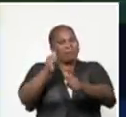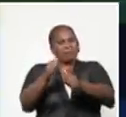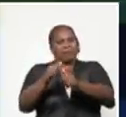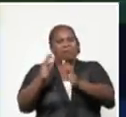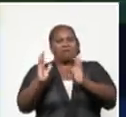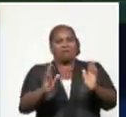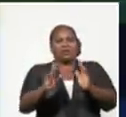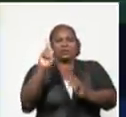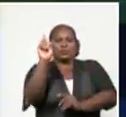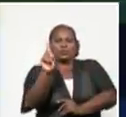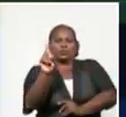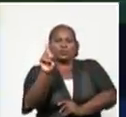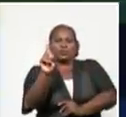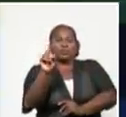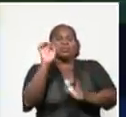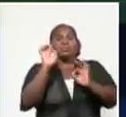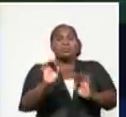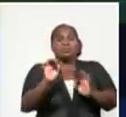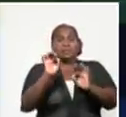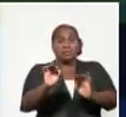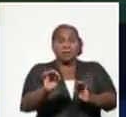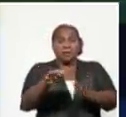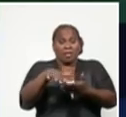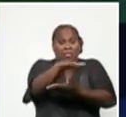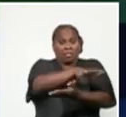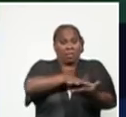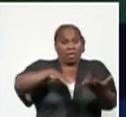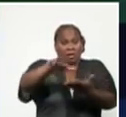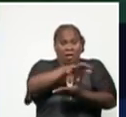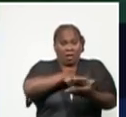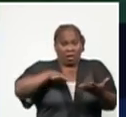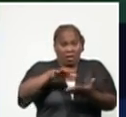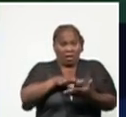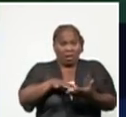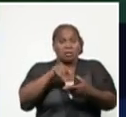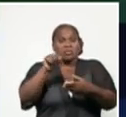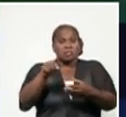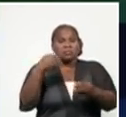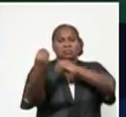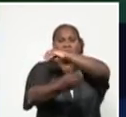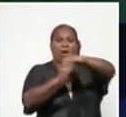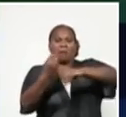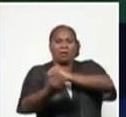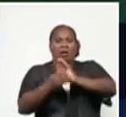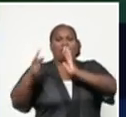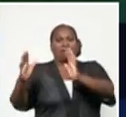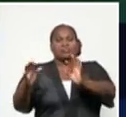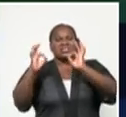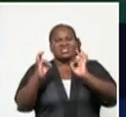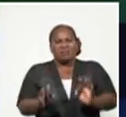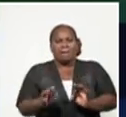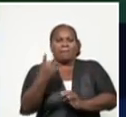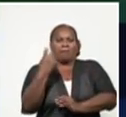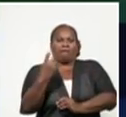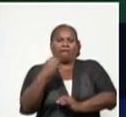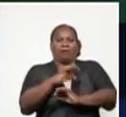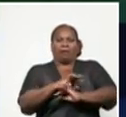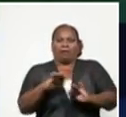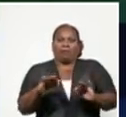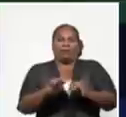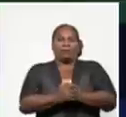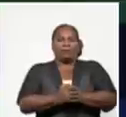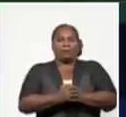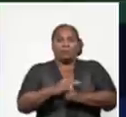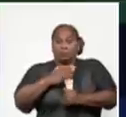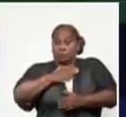que se comprometa un territorio, se va a realizar un análisis integral y se cambiará la fase siempre que sea necesario. Nosotros no